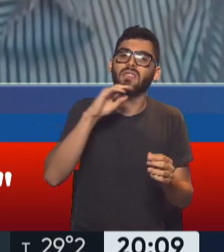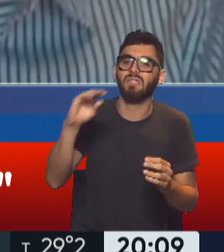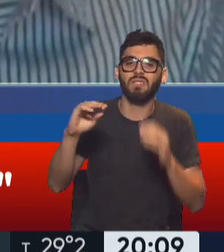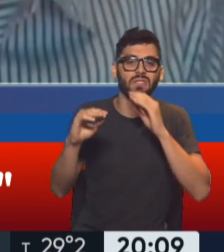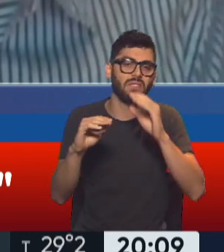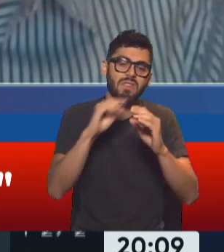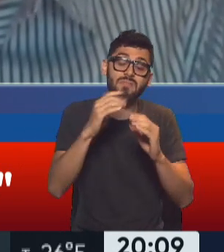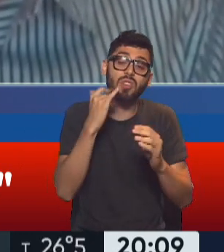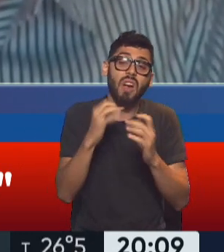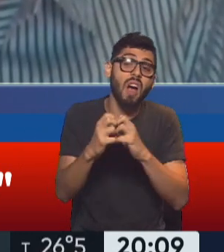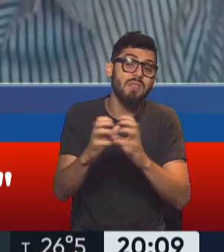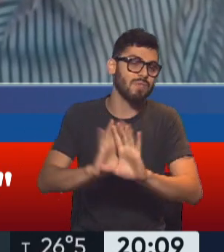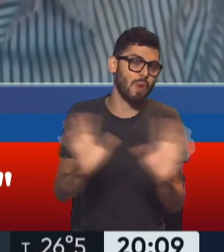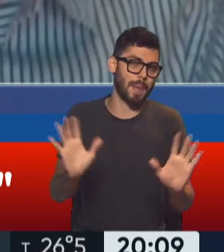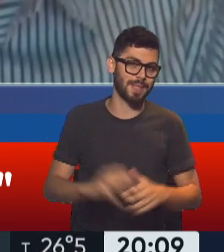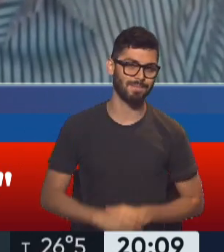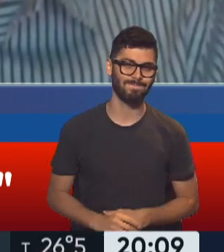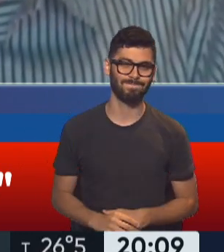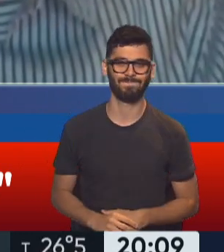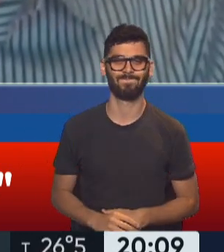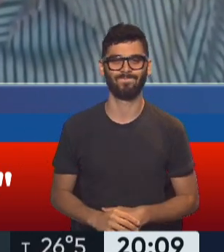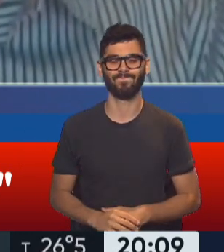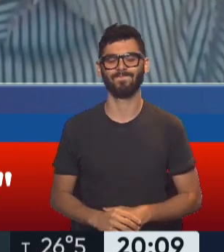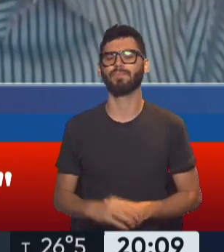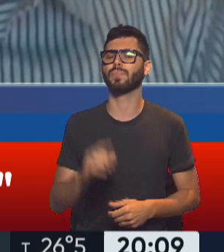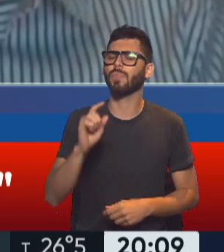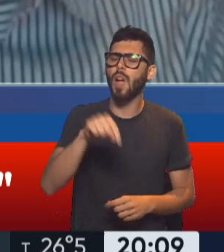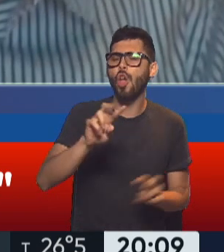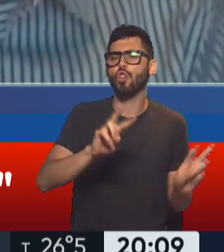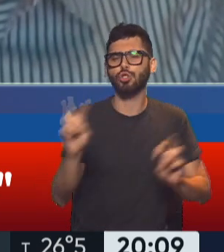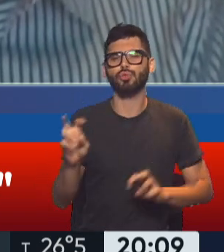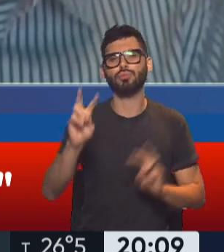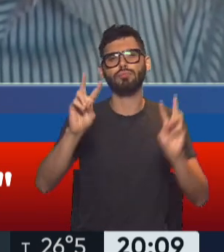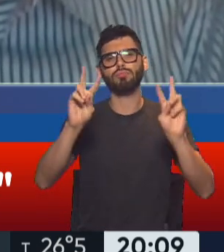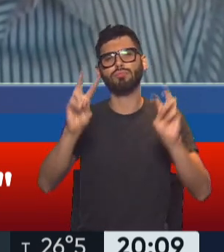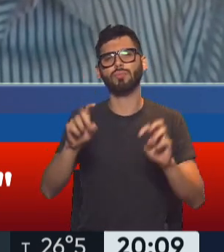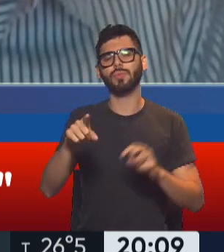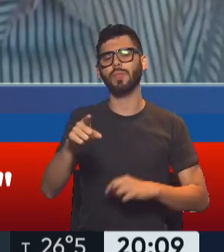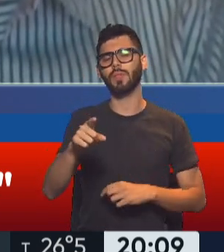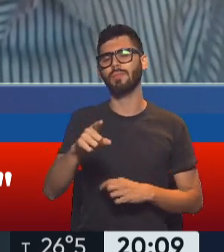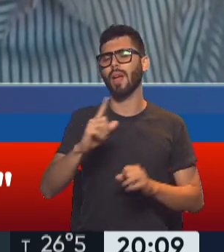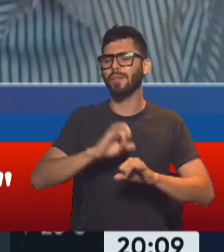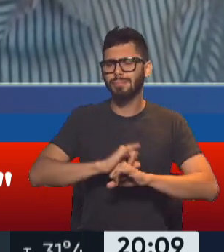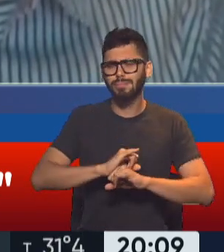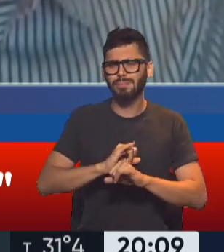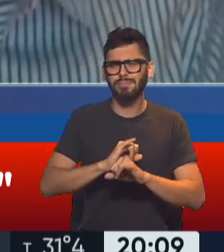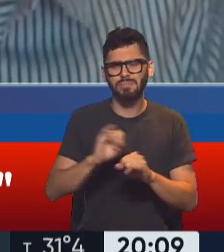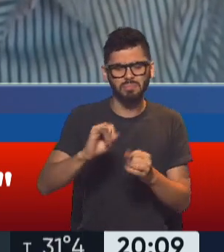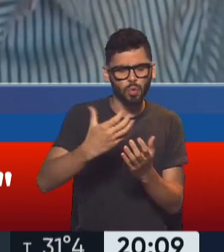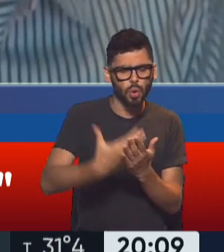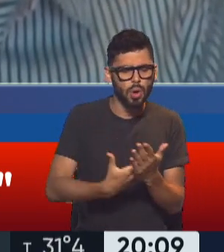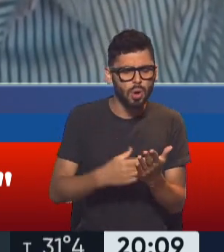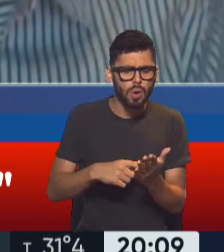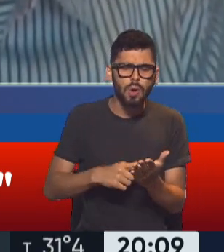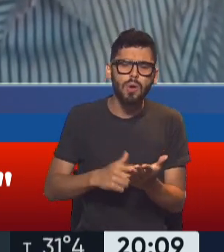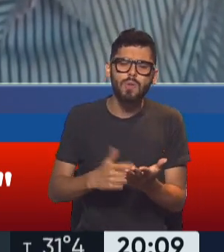presupuesto está terminada, Ari. Muy bien. Pasemos a lo que fue un comunicado. No sé si esto engloba de